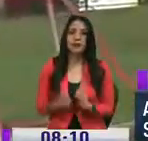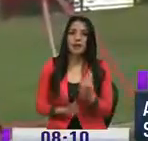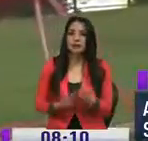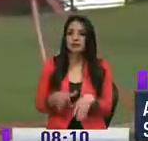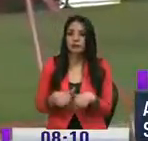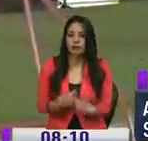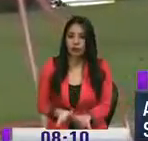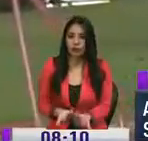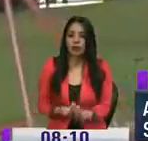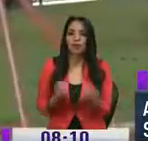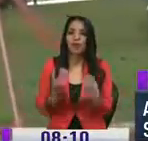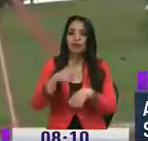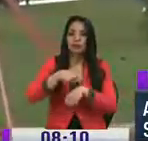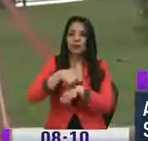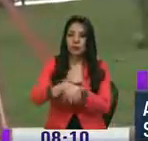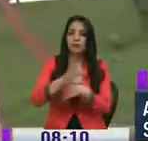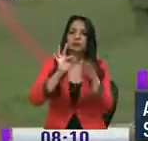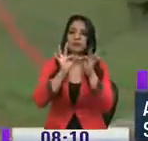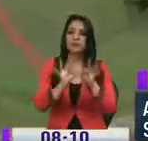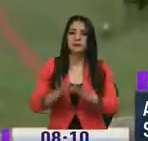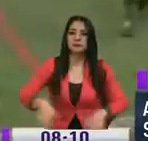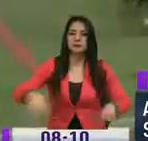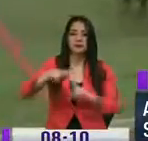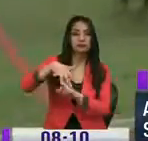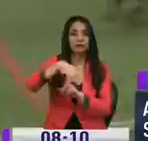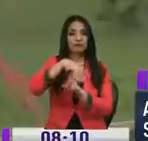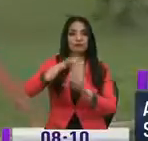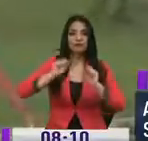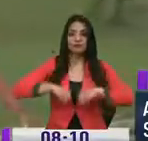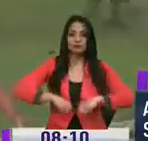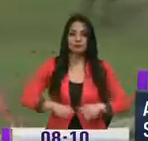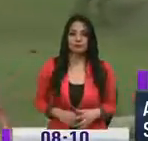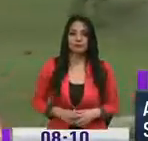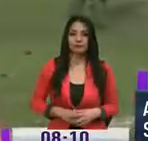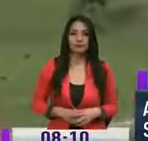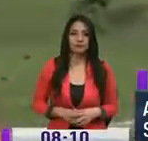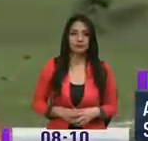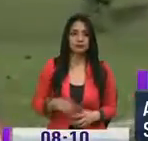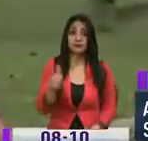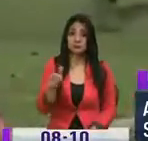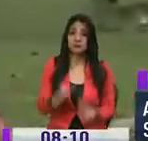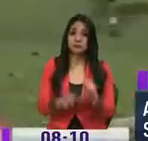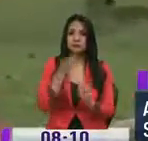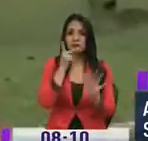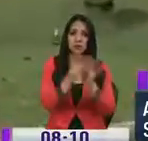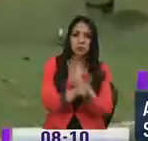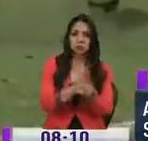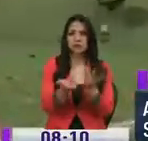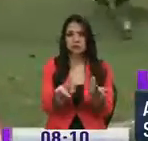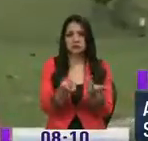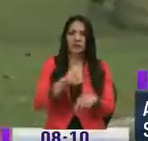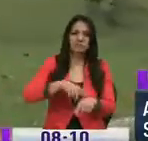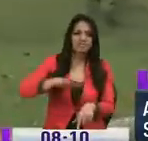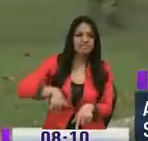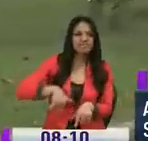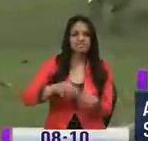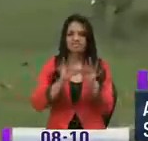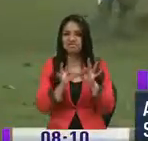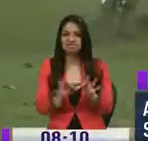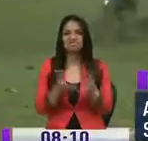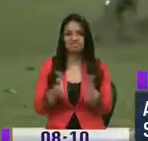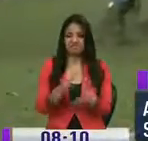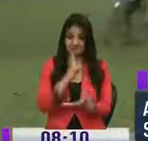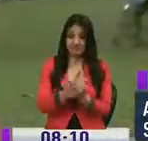cada cuánto se realiza el mantenimiento en los parques, porque la ciudadanía siempre denuncia que hay un poco de tardanzas en estas intervenciones.